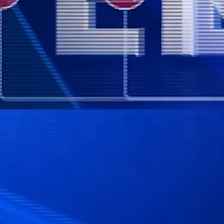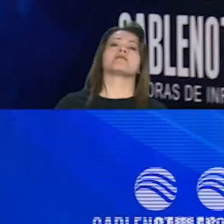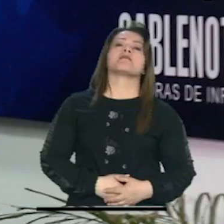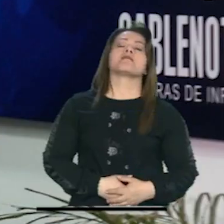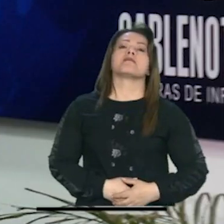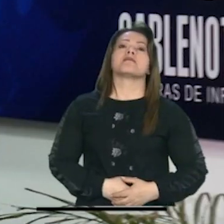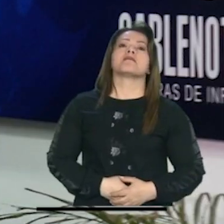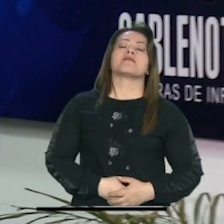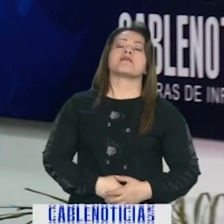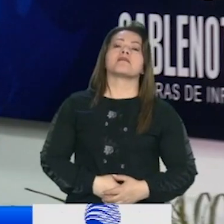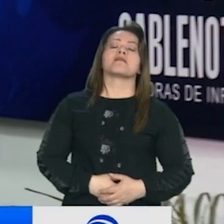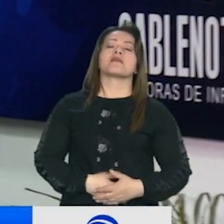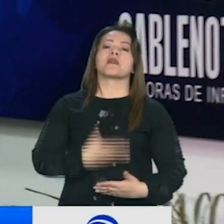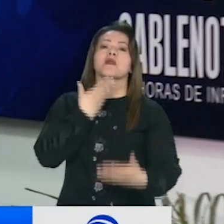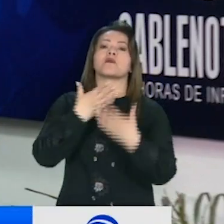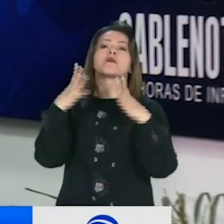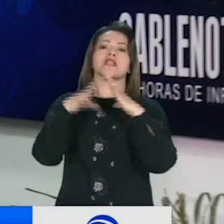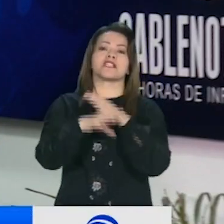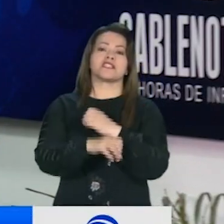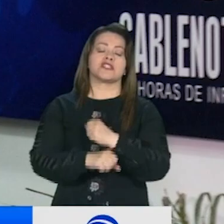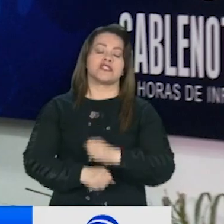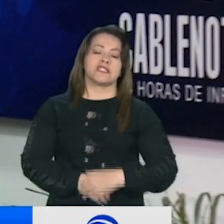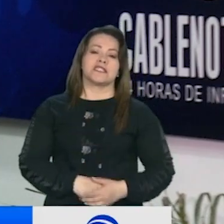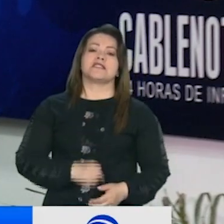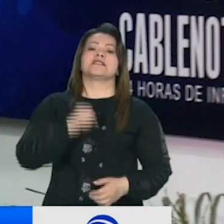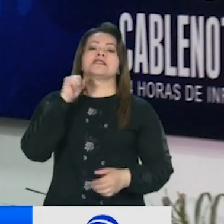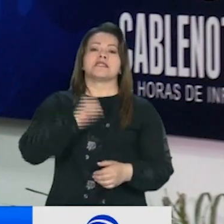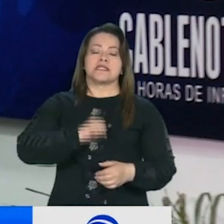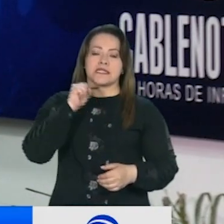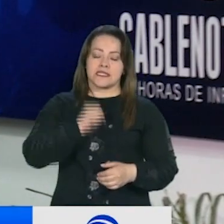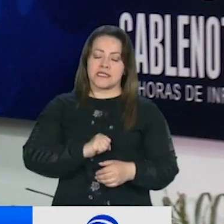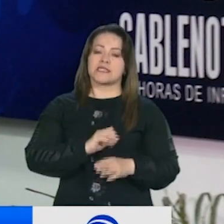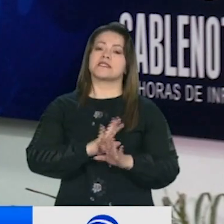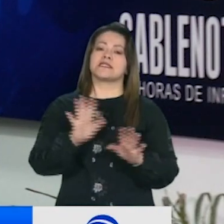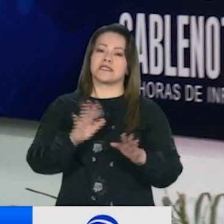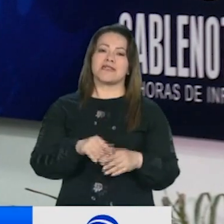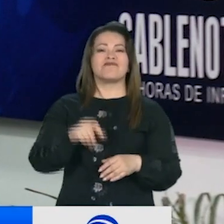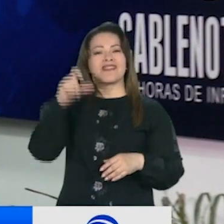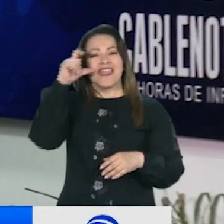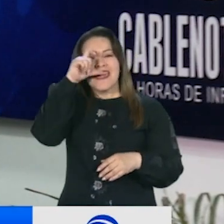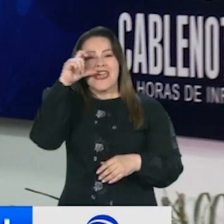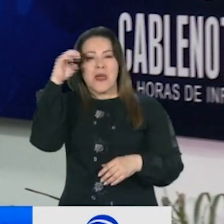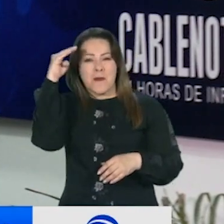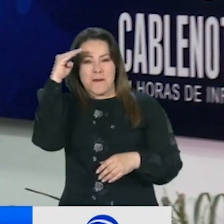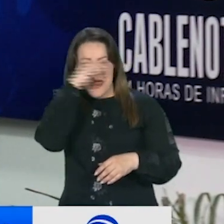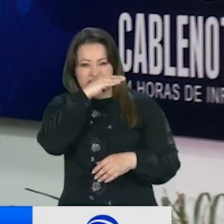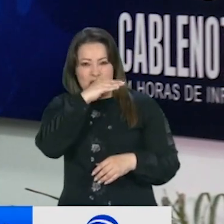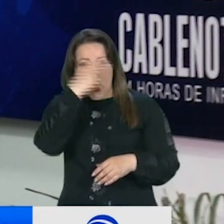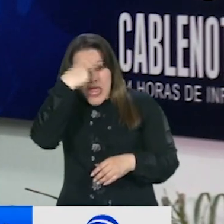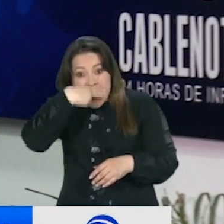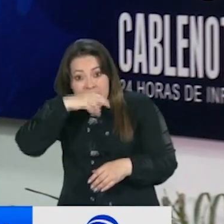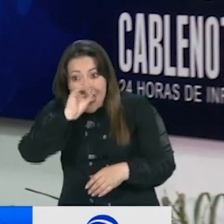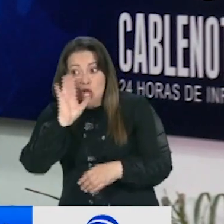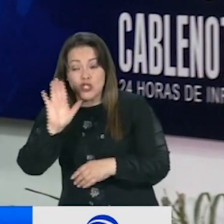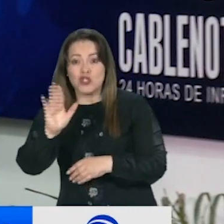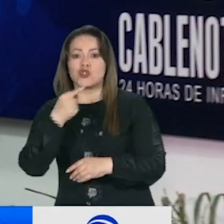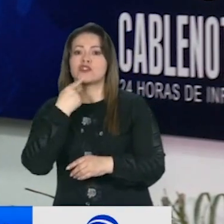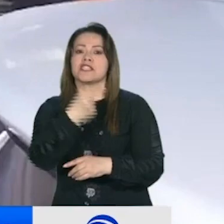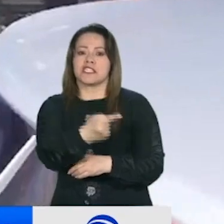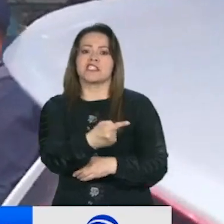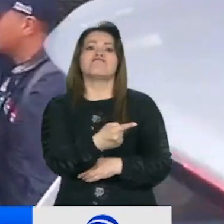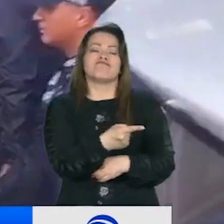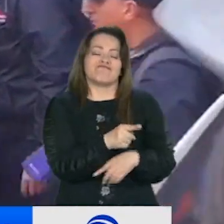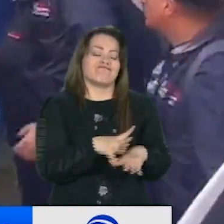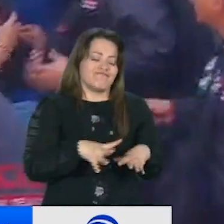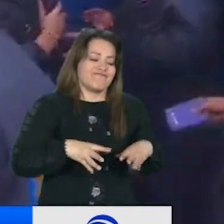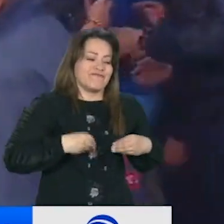Hola María, buenas noches. Efectivamente, dentro de la colaboración de Nicolás Petro con la Fiscalía se corroboró que sí recibió el dinero